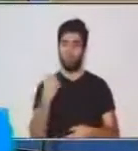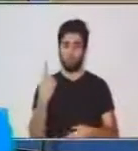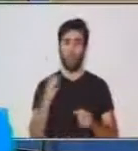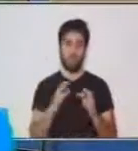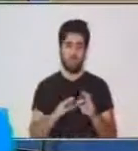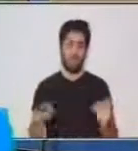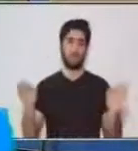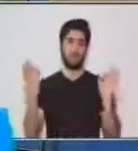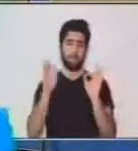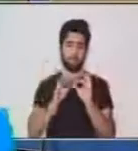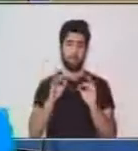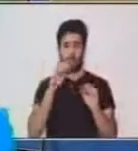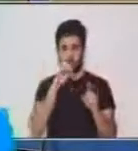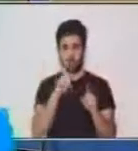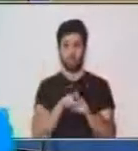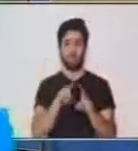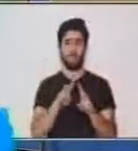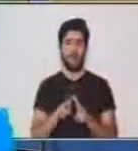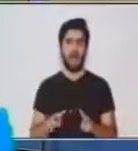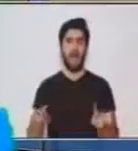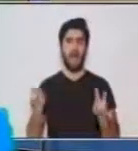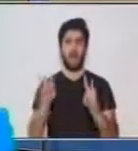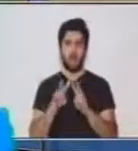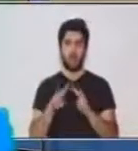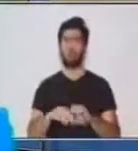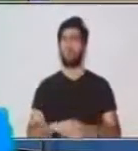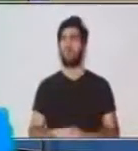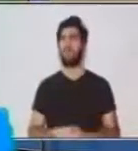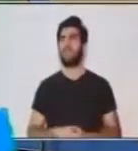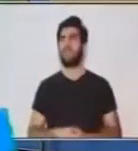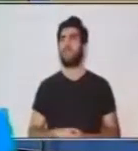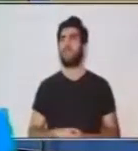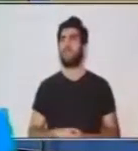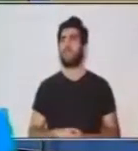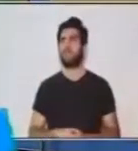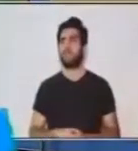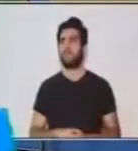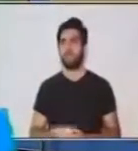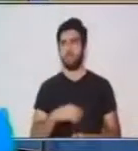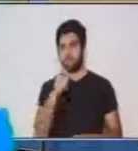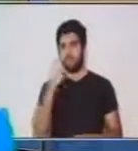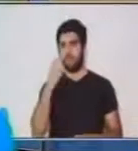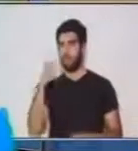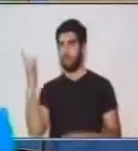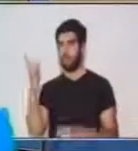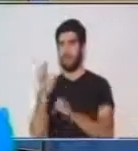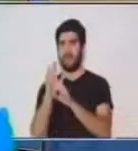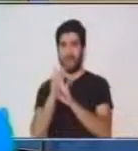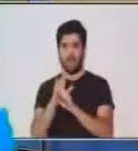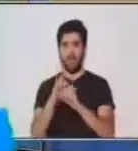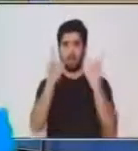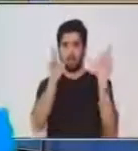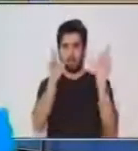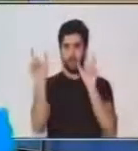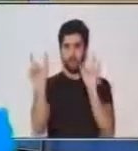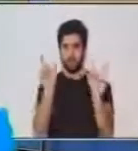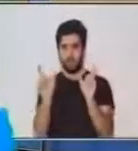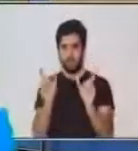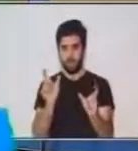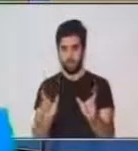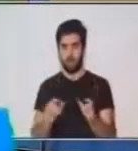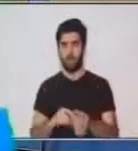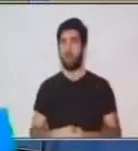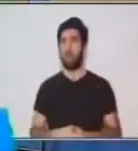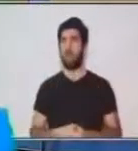valiosos. Acá, como puedes ver, te dejo algún ejemplo de los roles que podríamos tener.